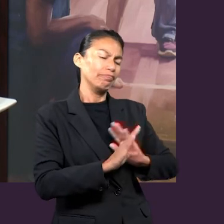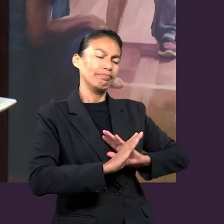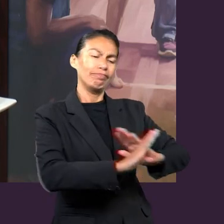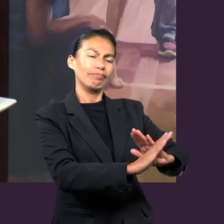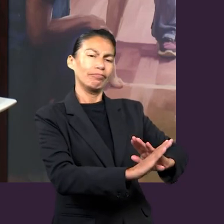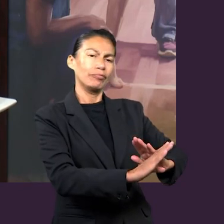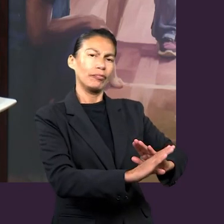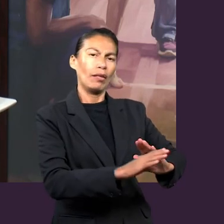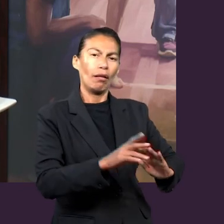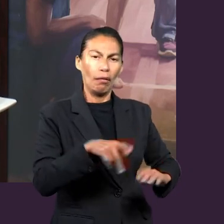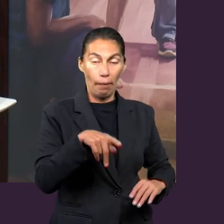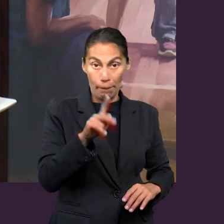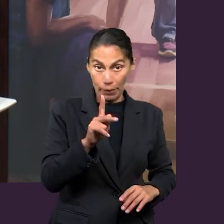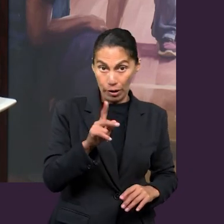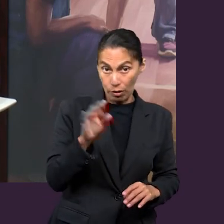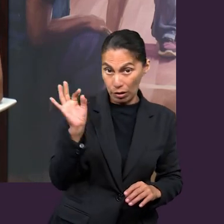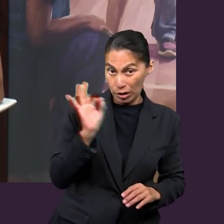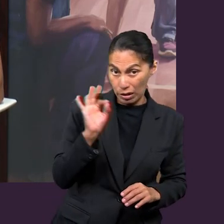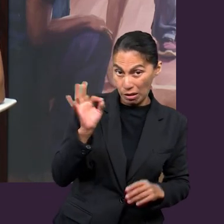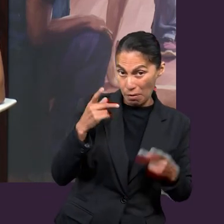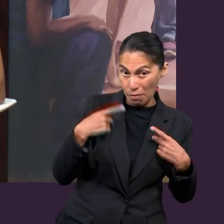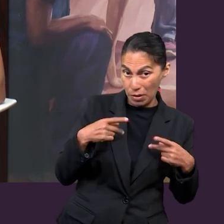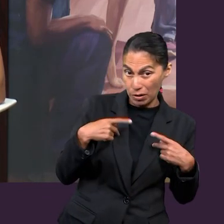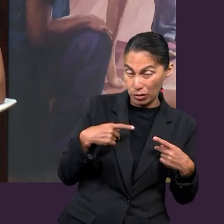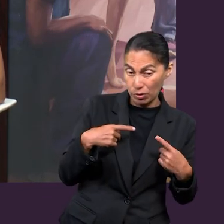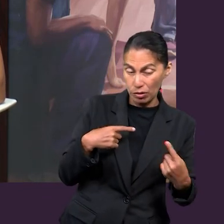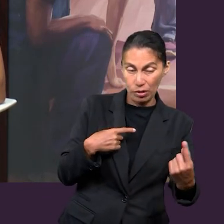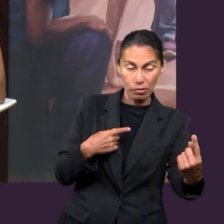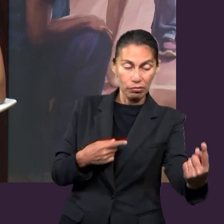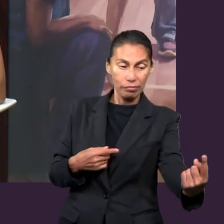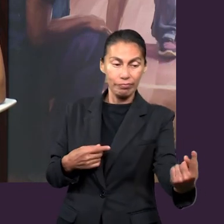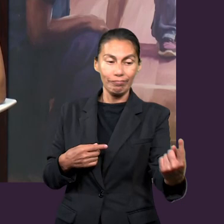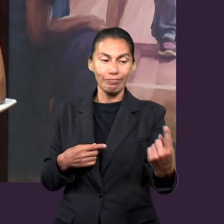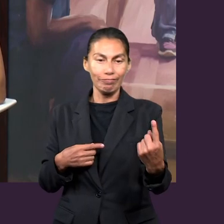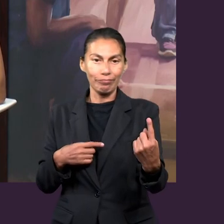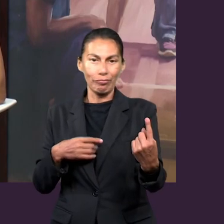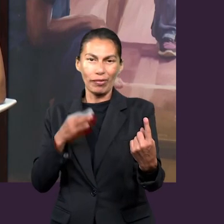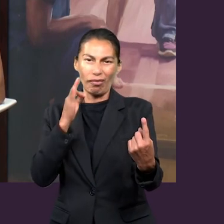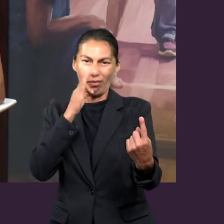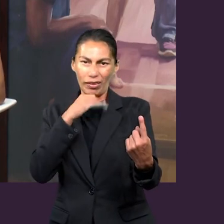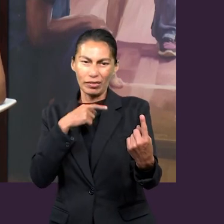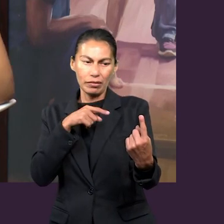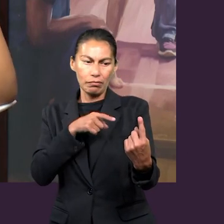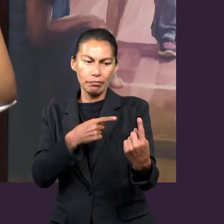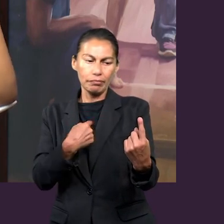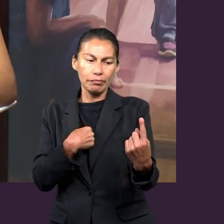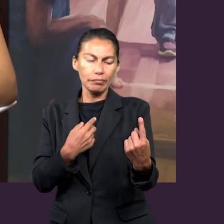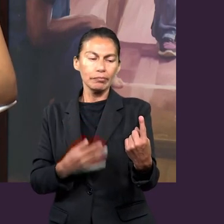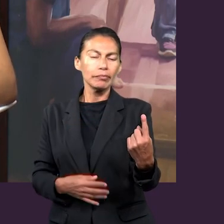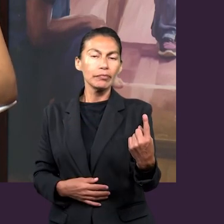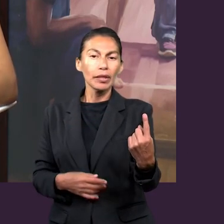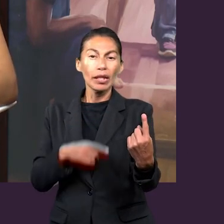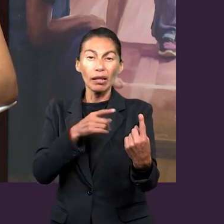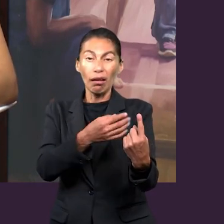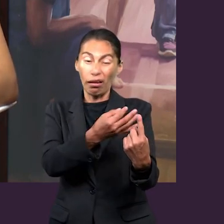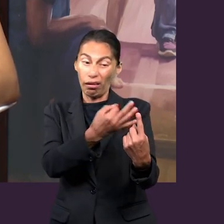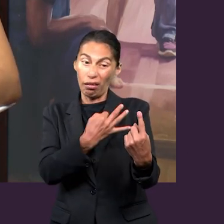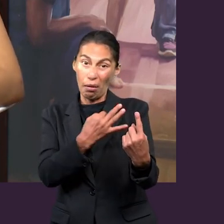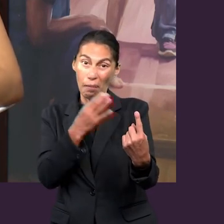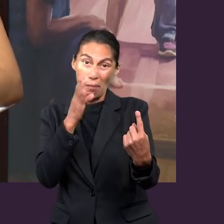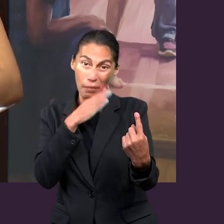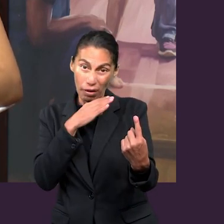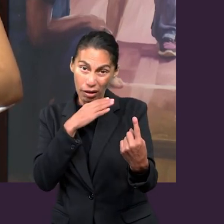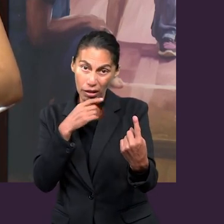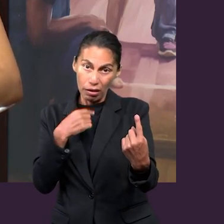trampas por las que podemos irnos. A lo mejor llega una persona a acercarse a nosotros, que quiere nuestra amistad, y nosotros estamos como muy relajados, ¿sabes? Sí, claro, pero no nos damos